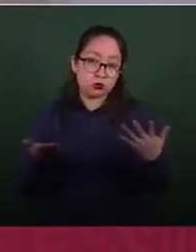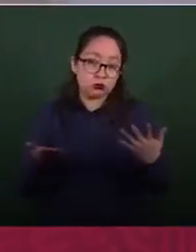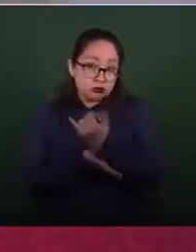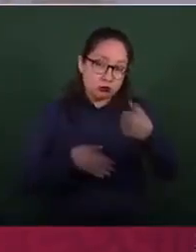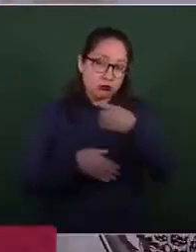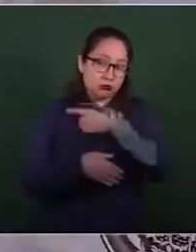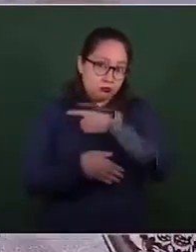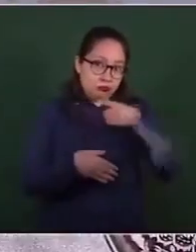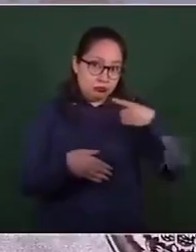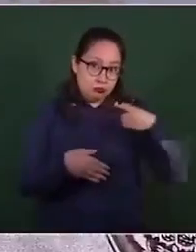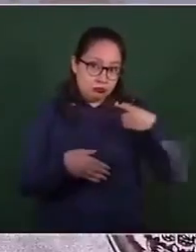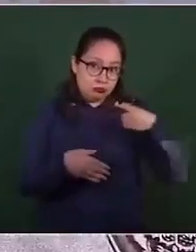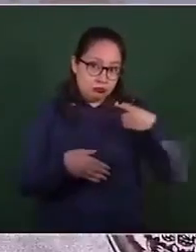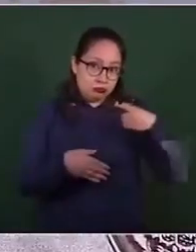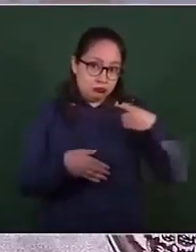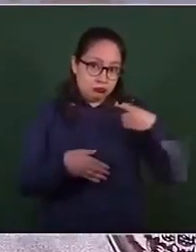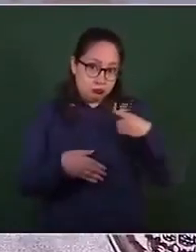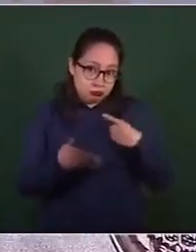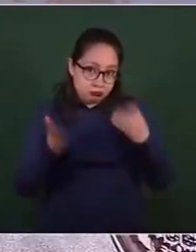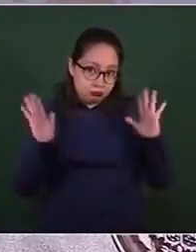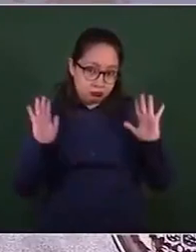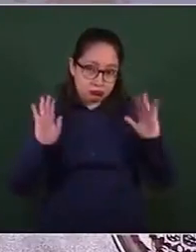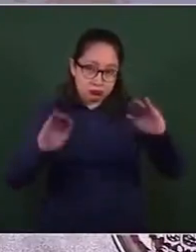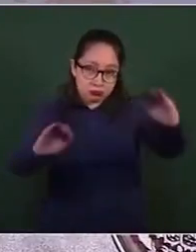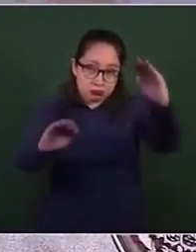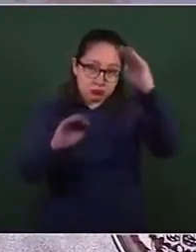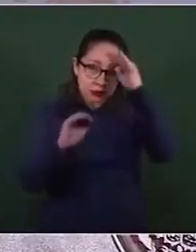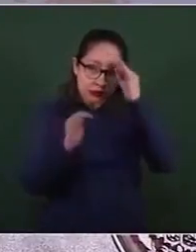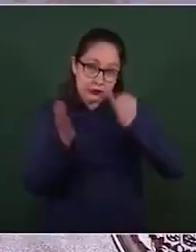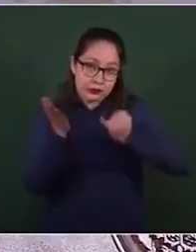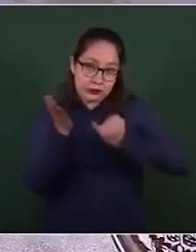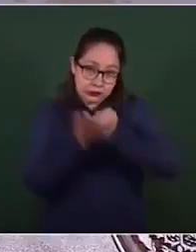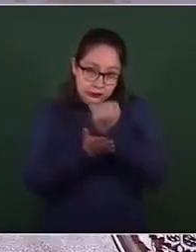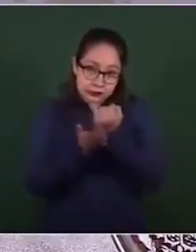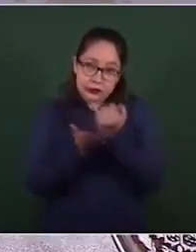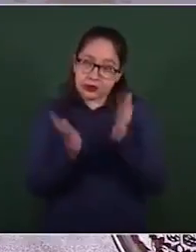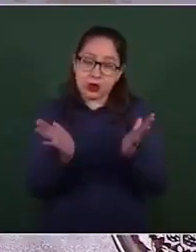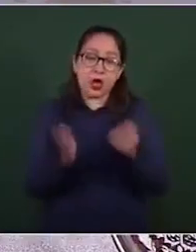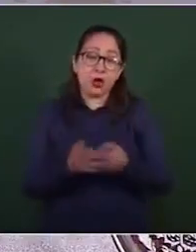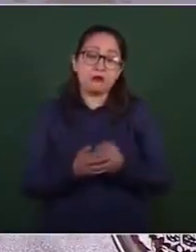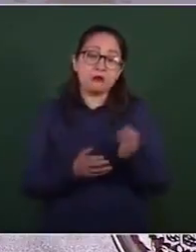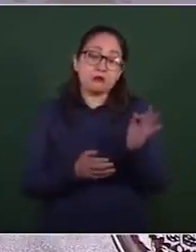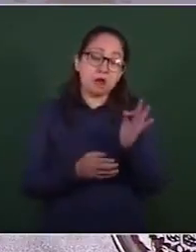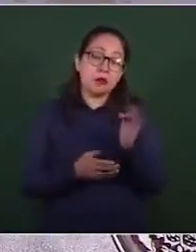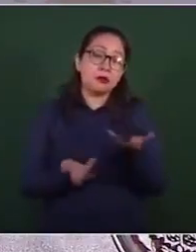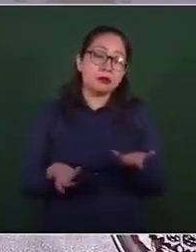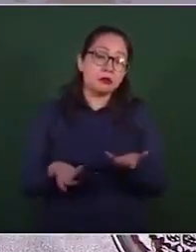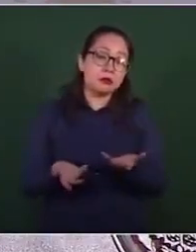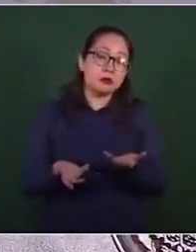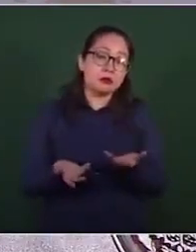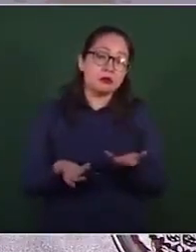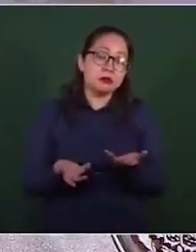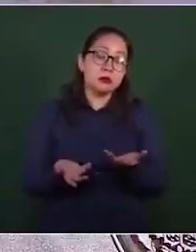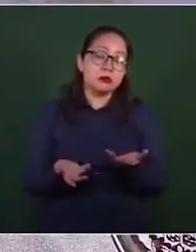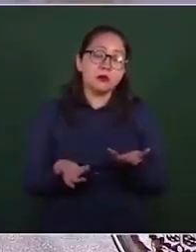ese momento es otra oportunidad para